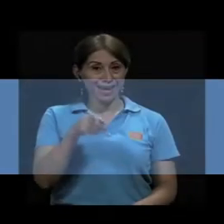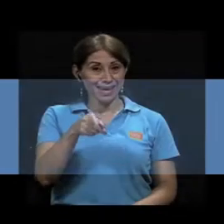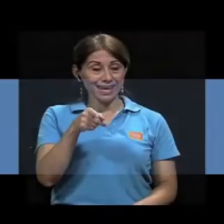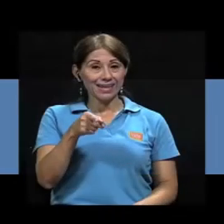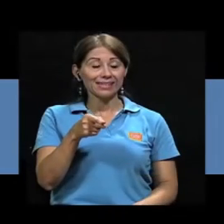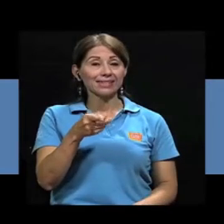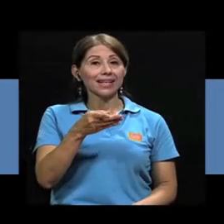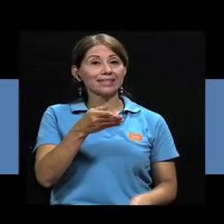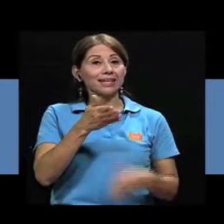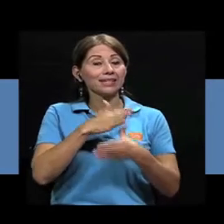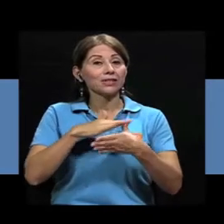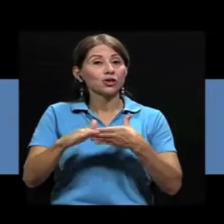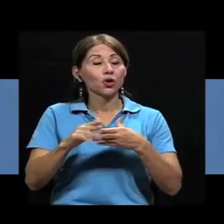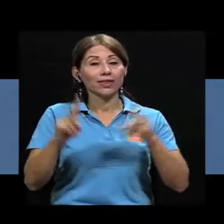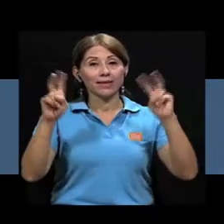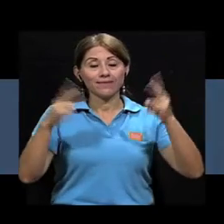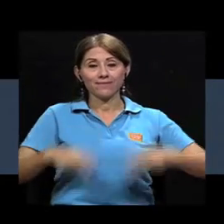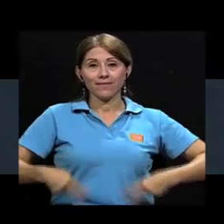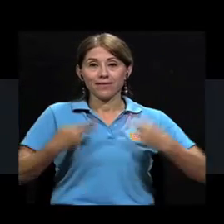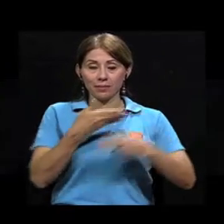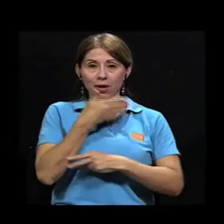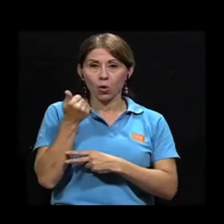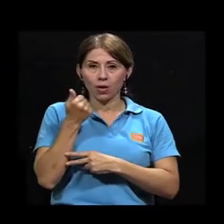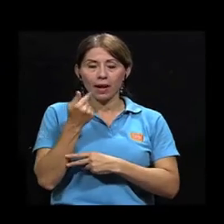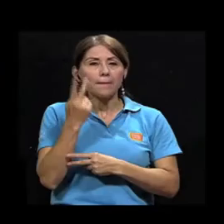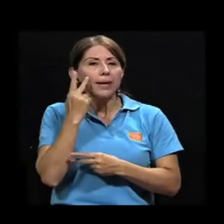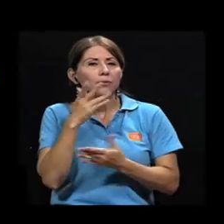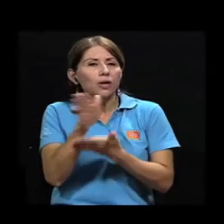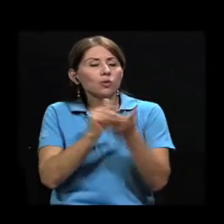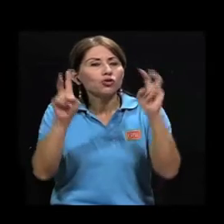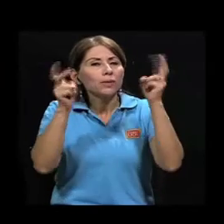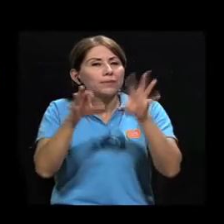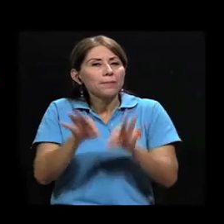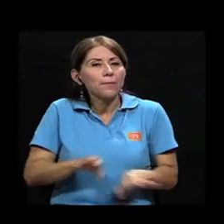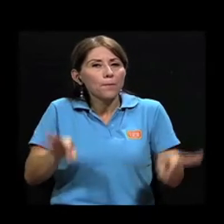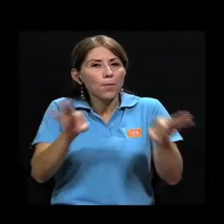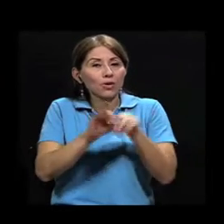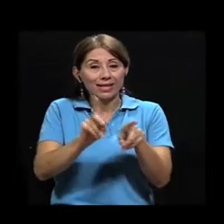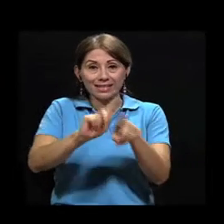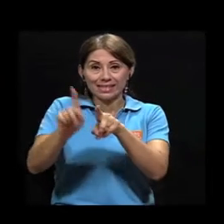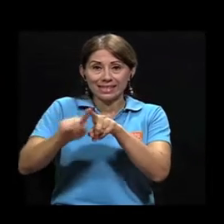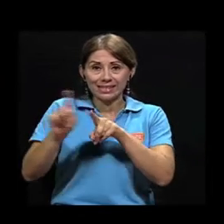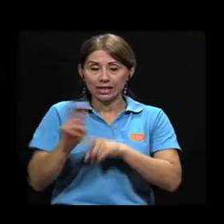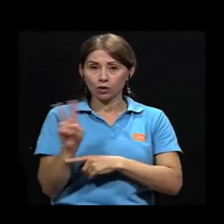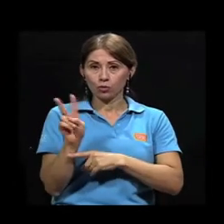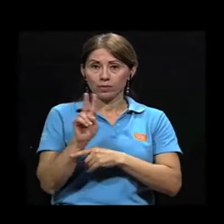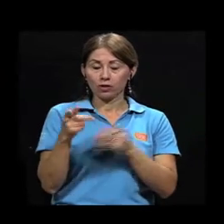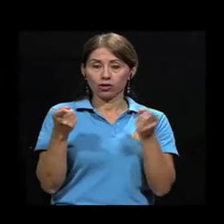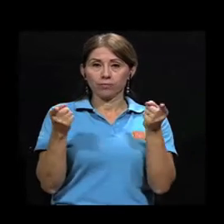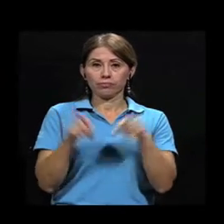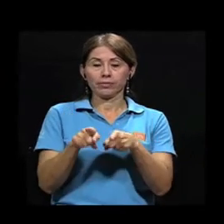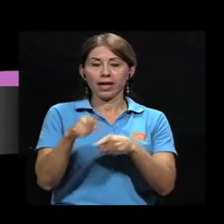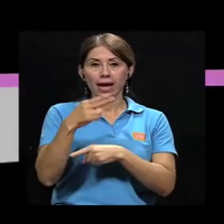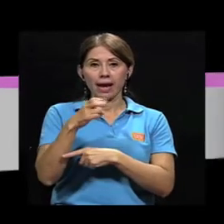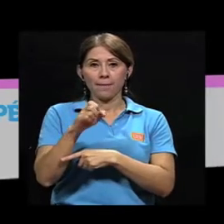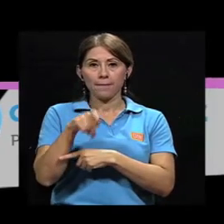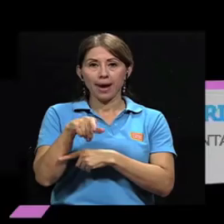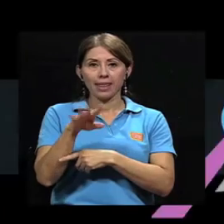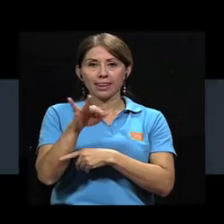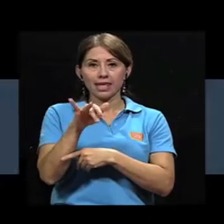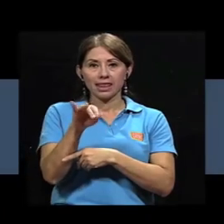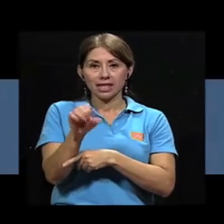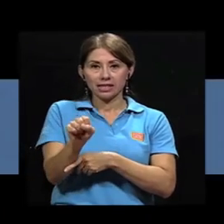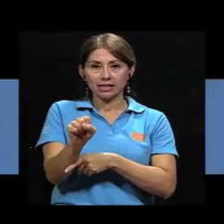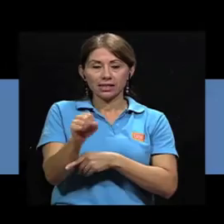Hola, en esta sección de Vivir Mejor, repasaremos algunos puntos acerca de los distintos virus que producen la hepatitis.